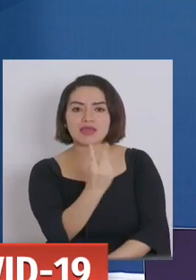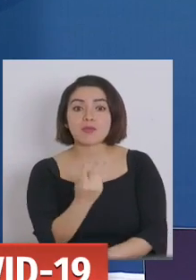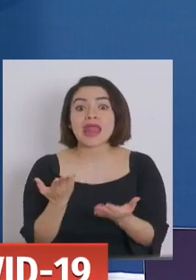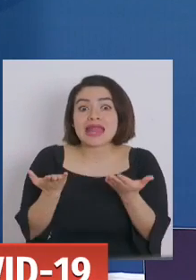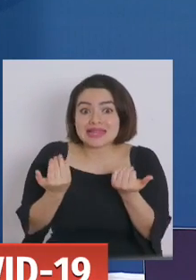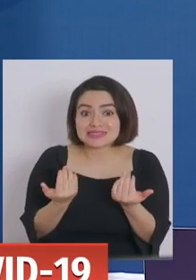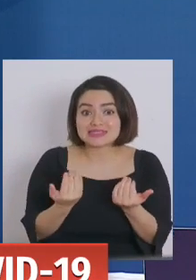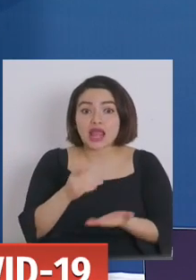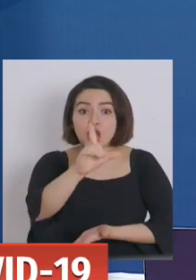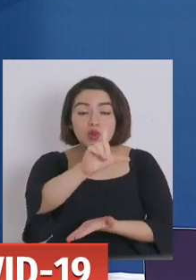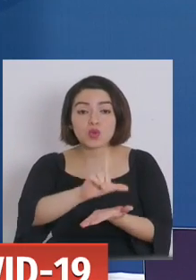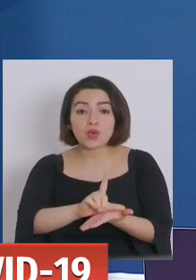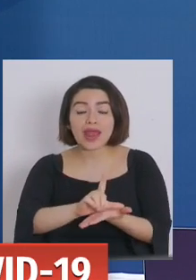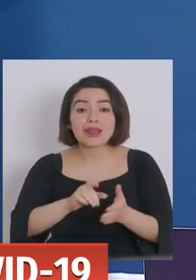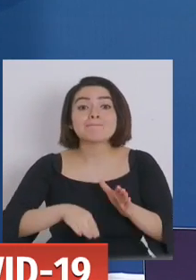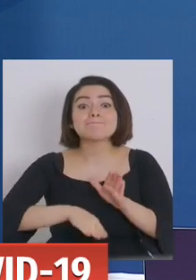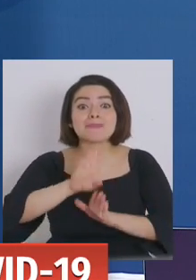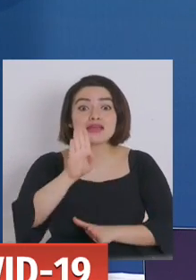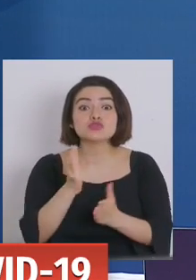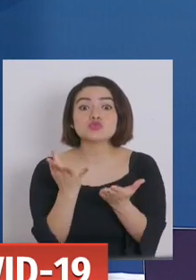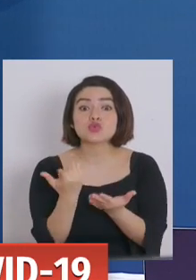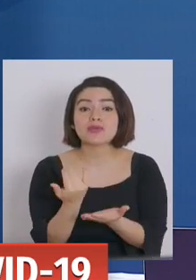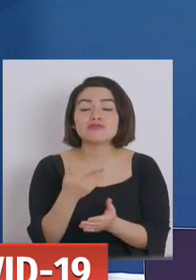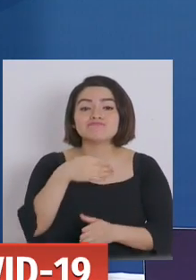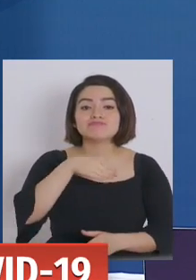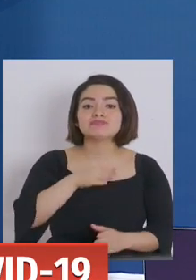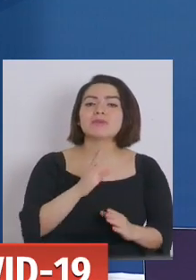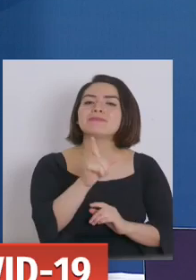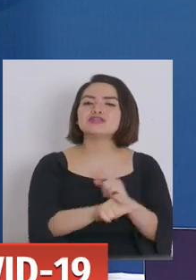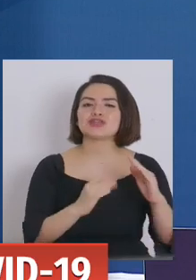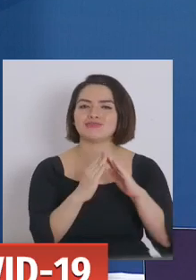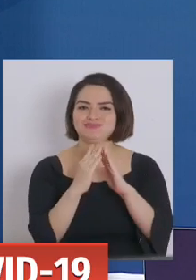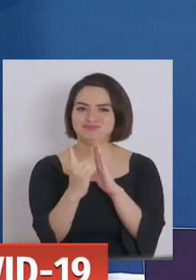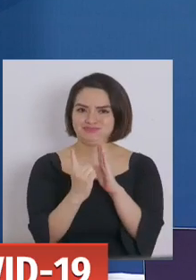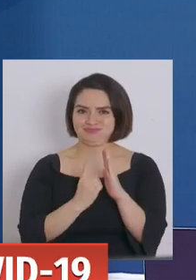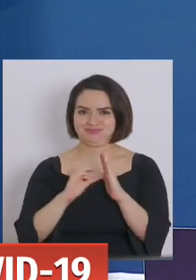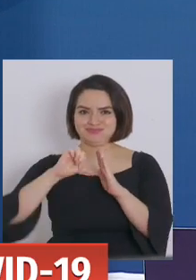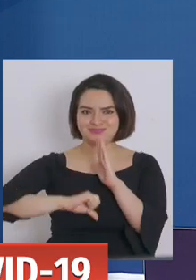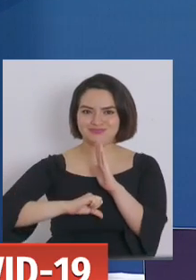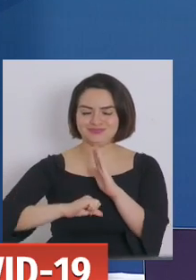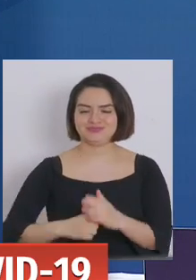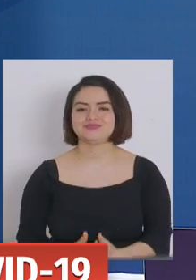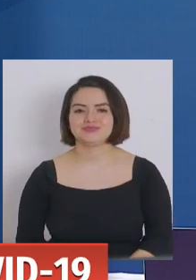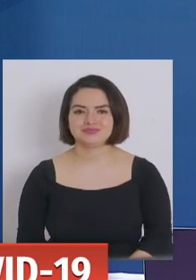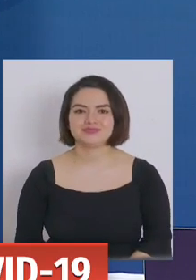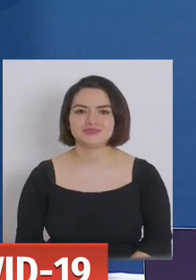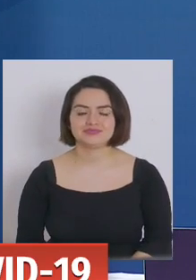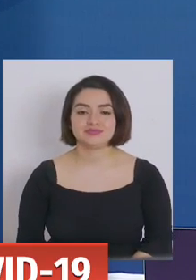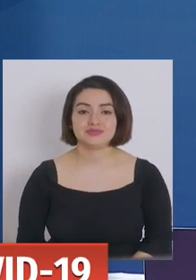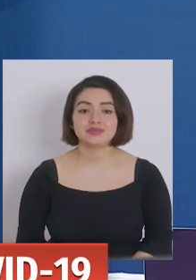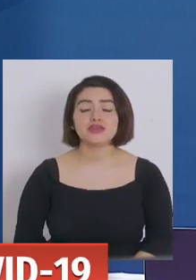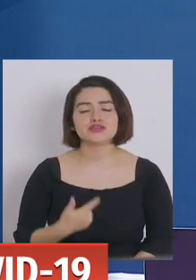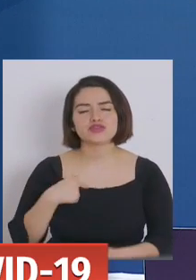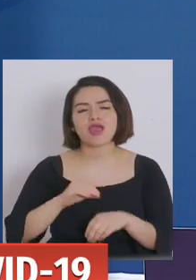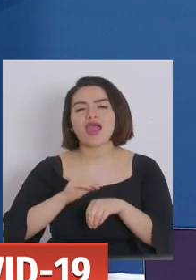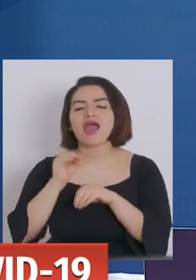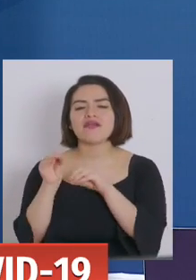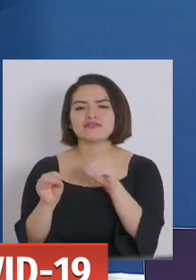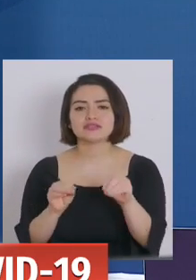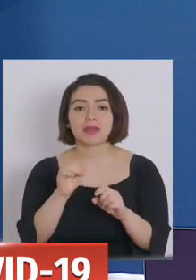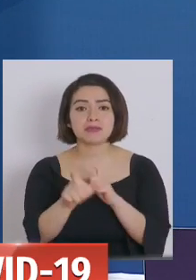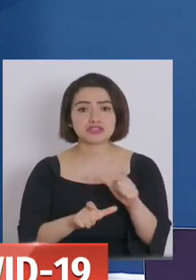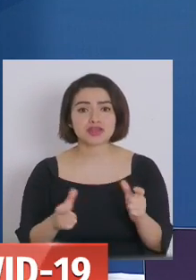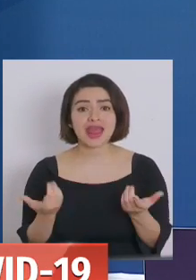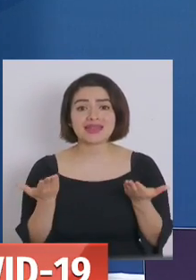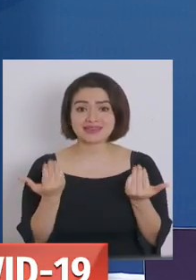necesitando un mayor número de aislamiento para las personas. Por lo tanto, hago un llamado a las personas que en